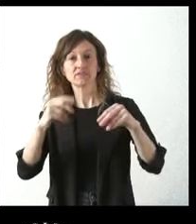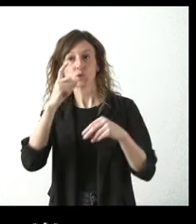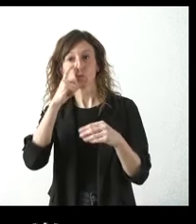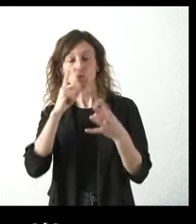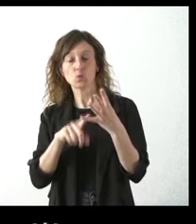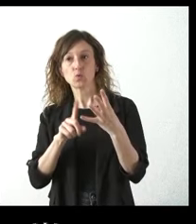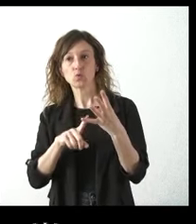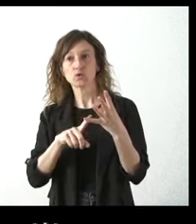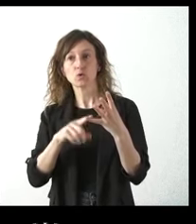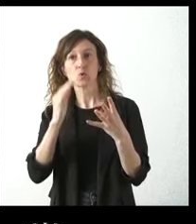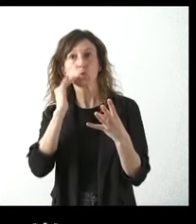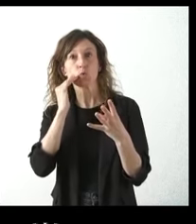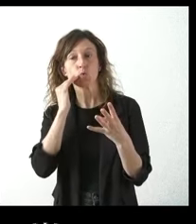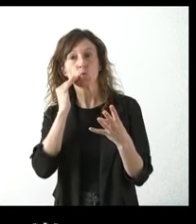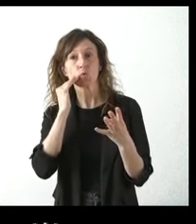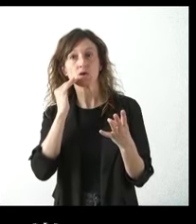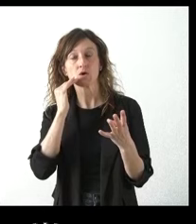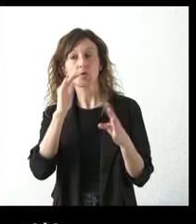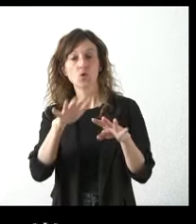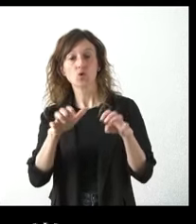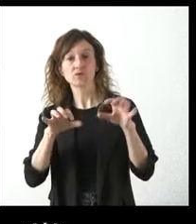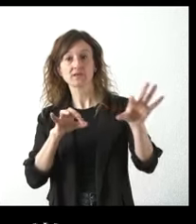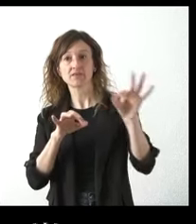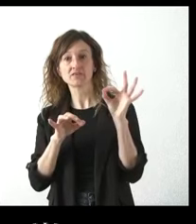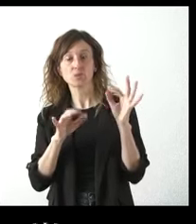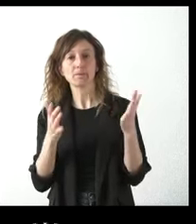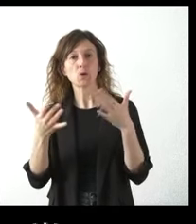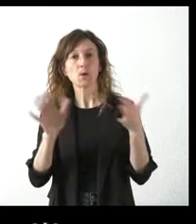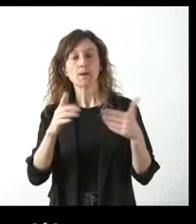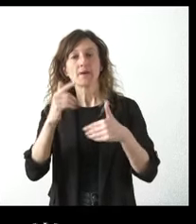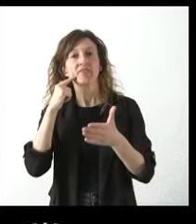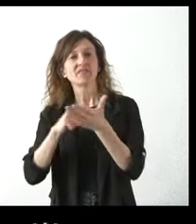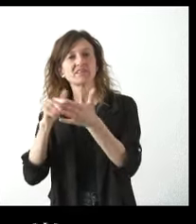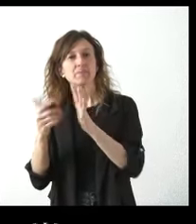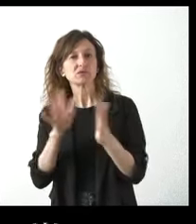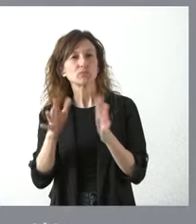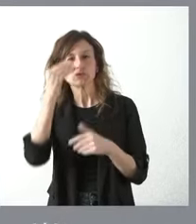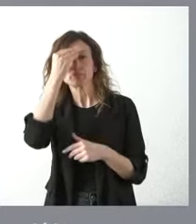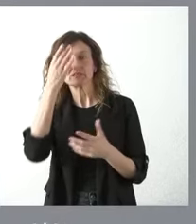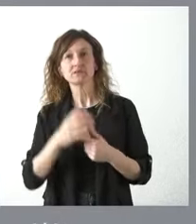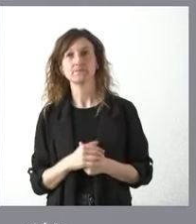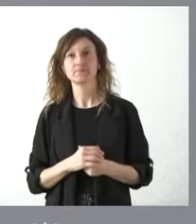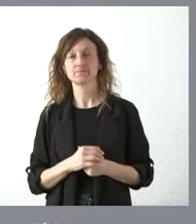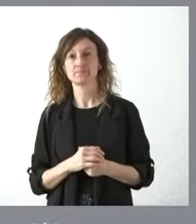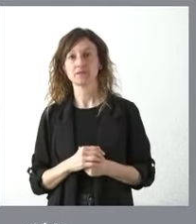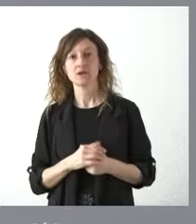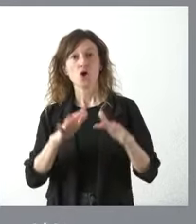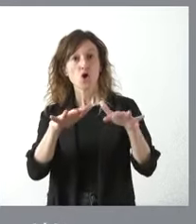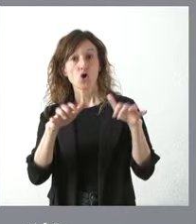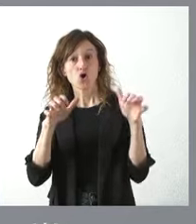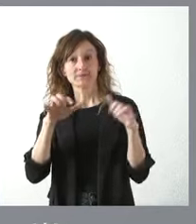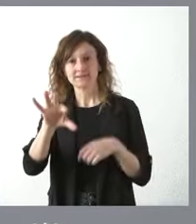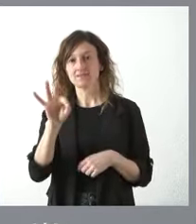habilitar julio ya sé que lo decide las cortes pero en principio ¿con qué plazos juegan ustedes? Bueno tienen que determinar las cortes no